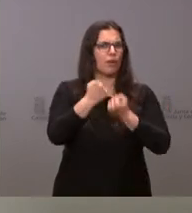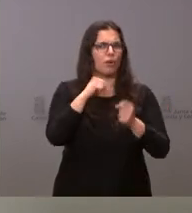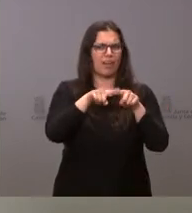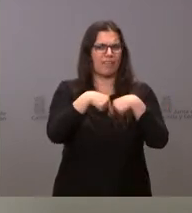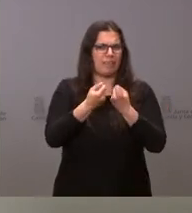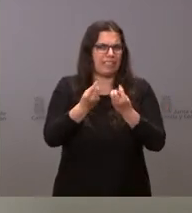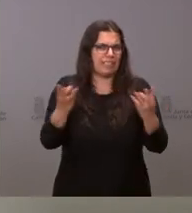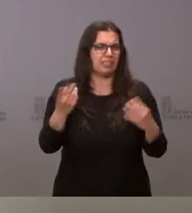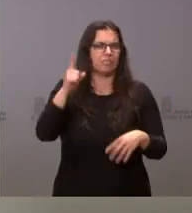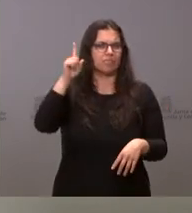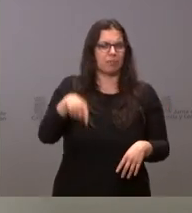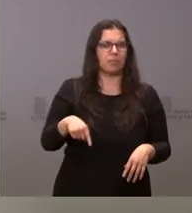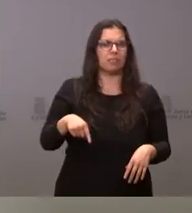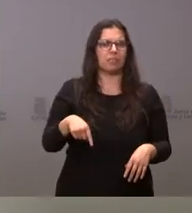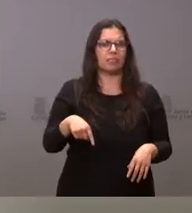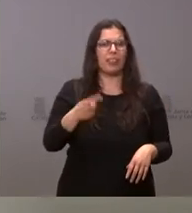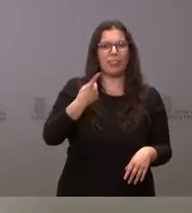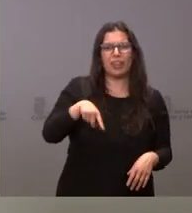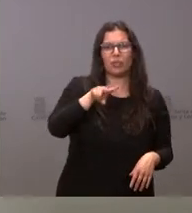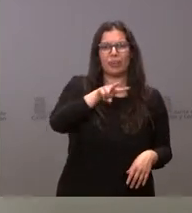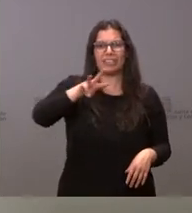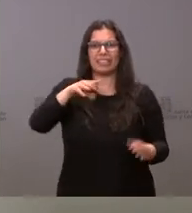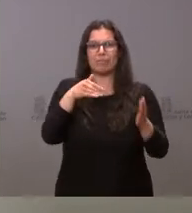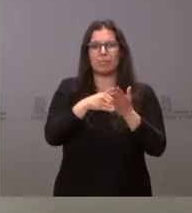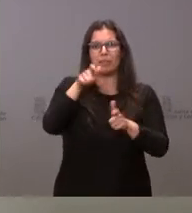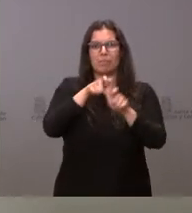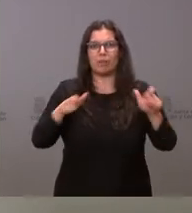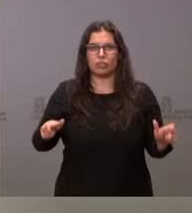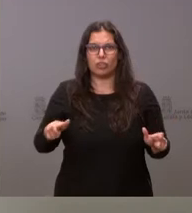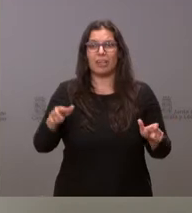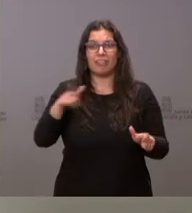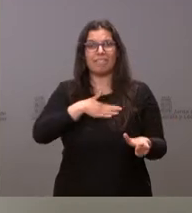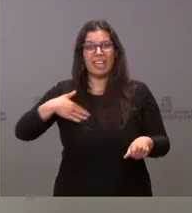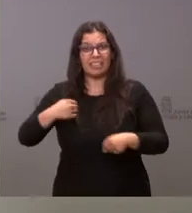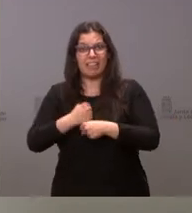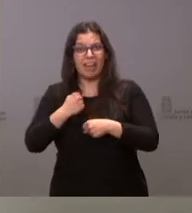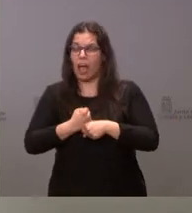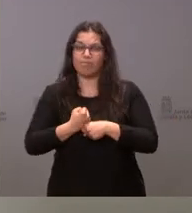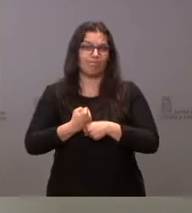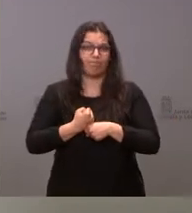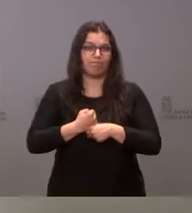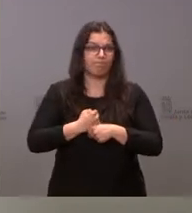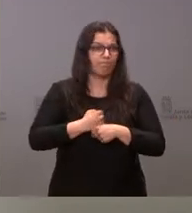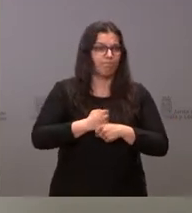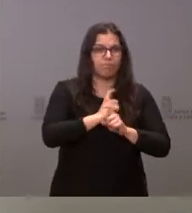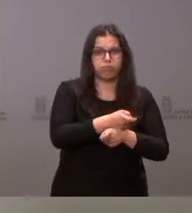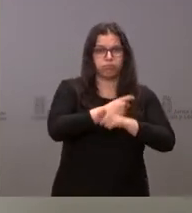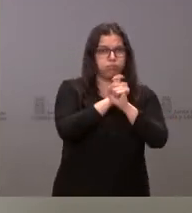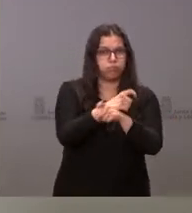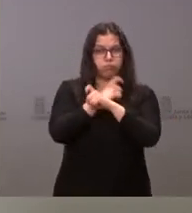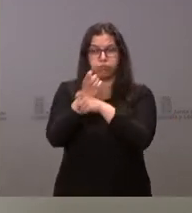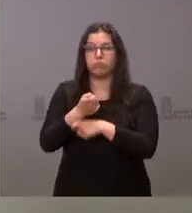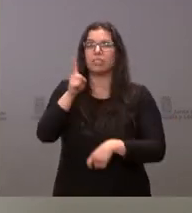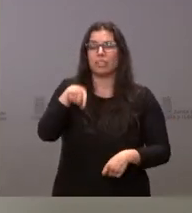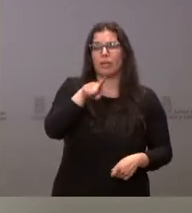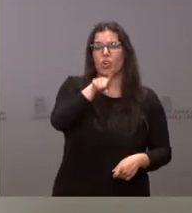familias y hay 123.000 personas que queriendo trabajar no lo pueden hacer y hay un 11% de tasa de paro